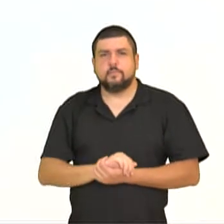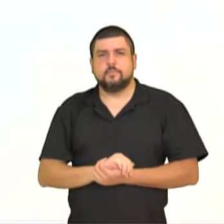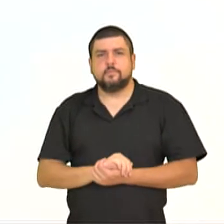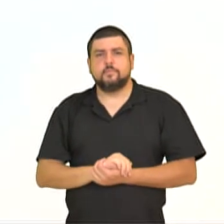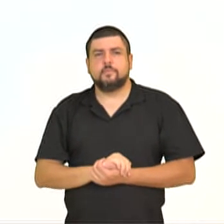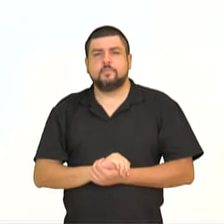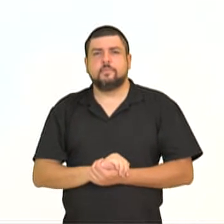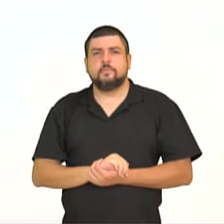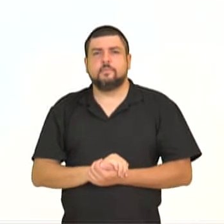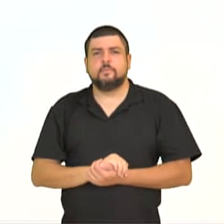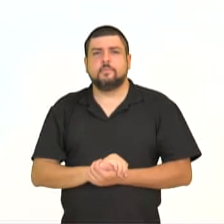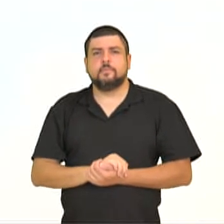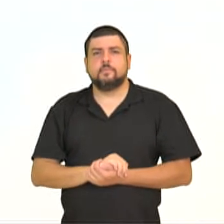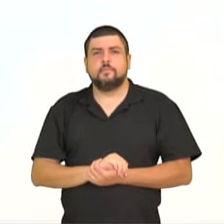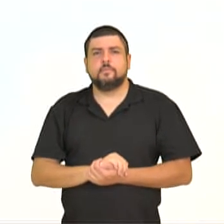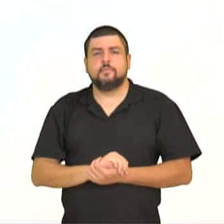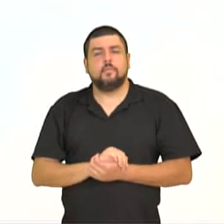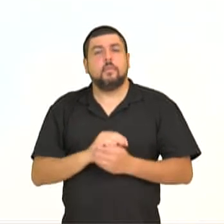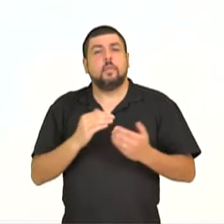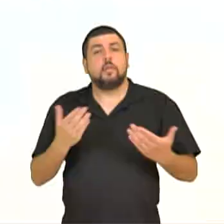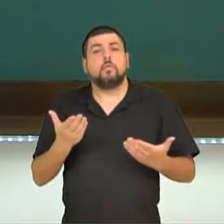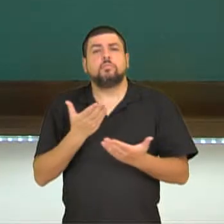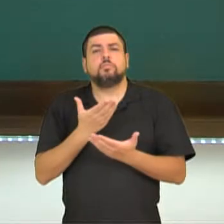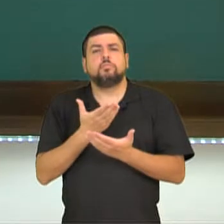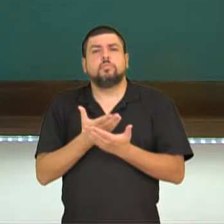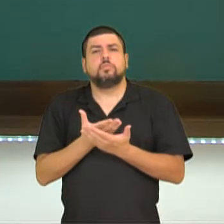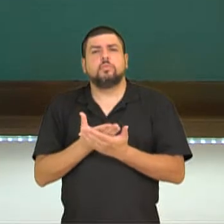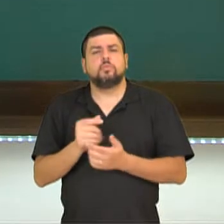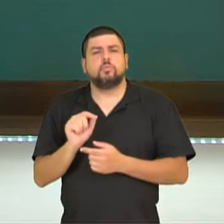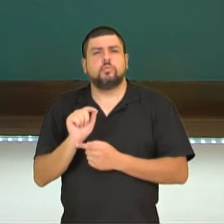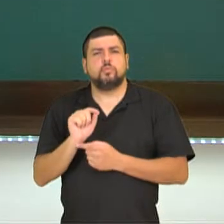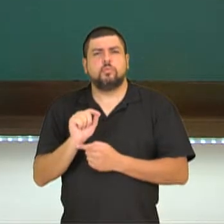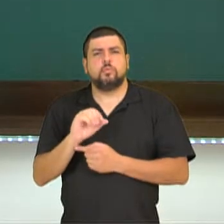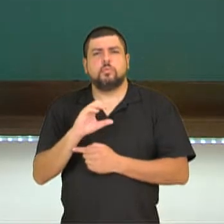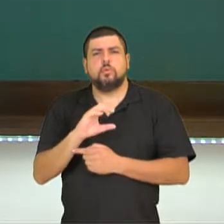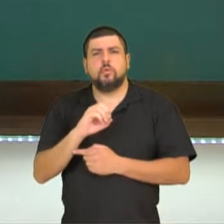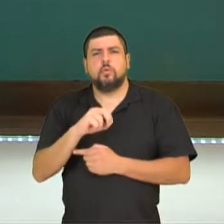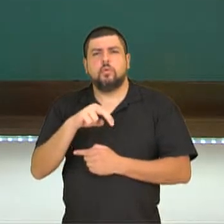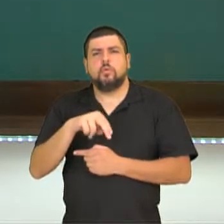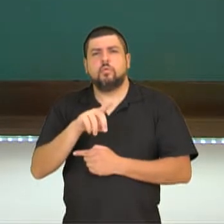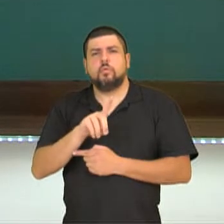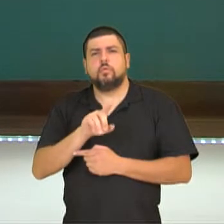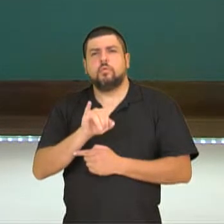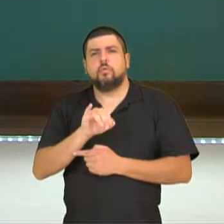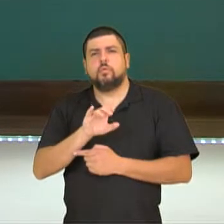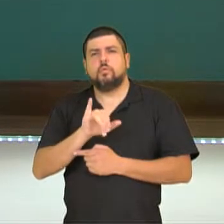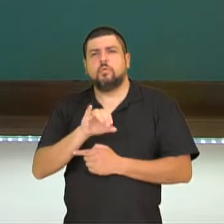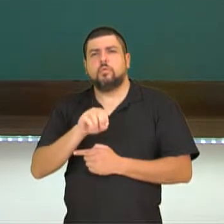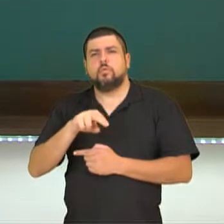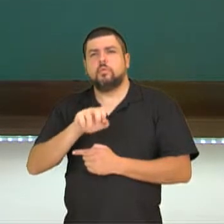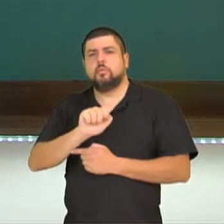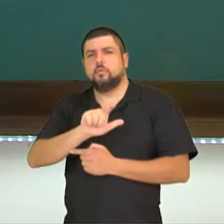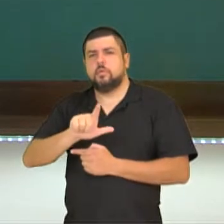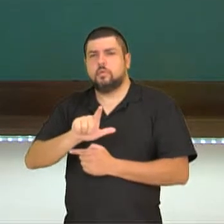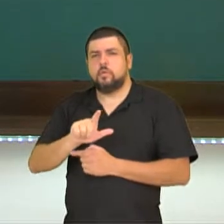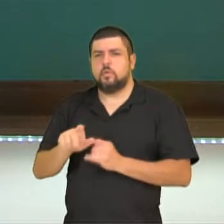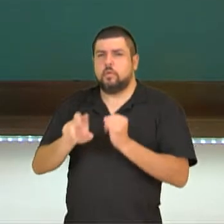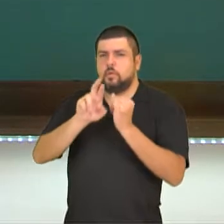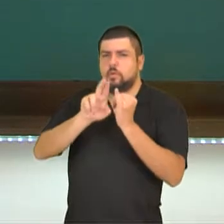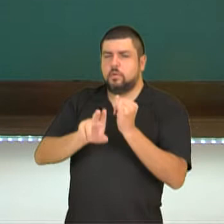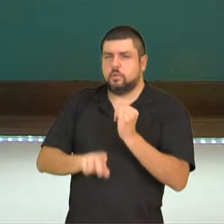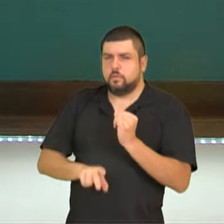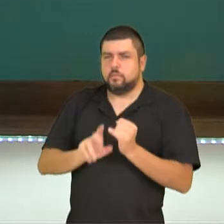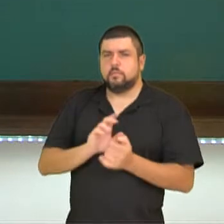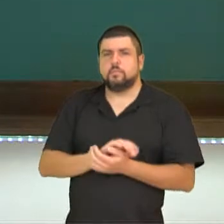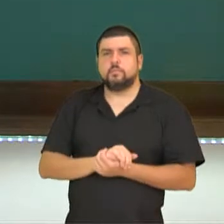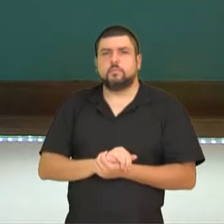Entonces, ¿qué estamos estudiando? ¿Qué estamos estudiando? Condicional irregular. Ejemplo del condicional irregular.